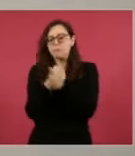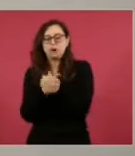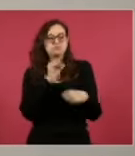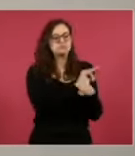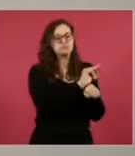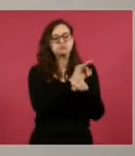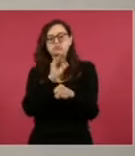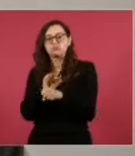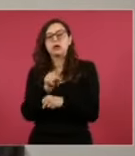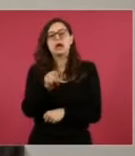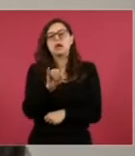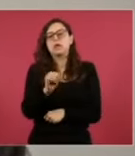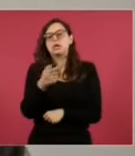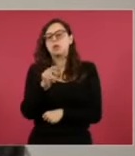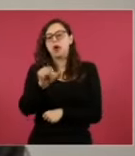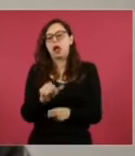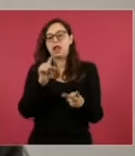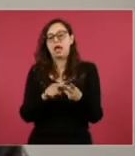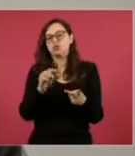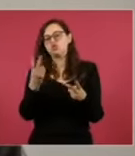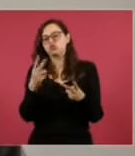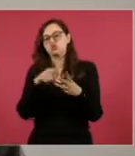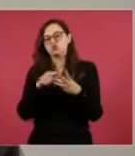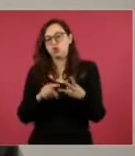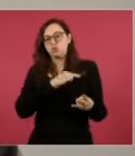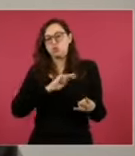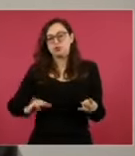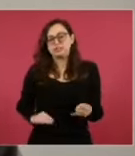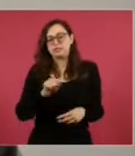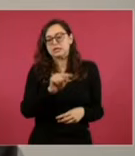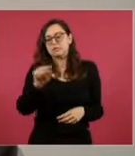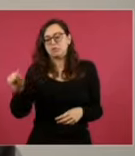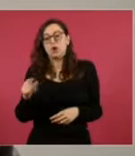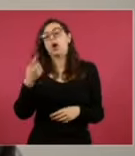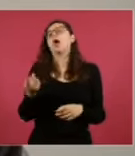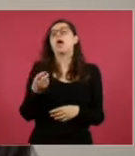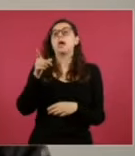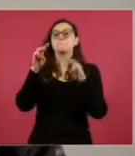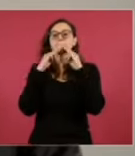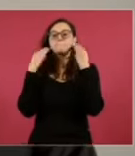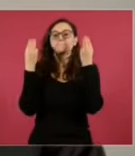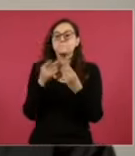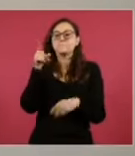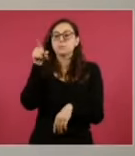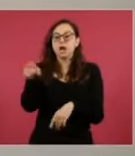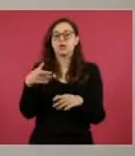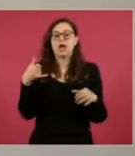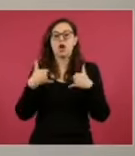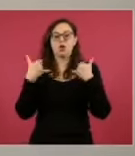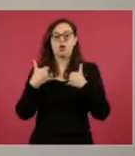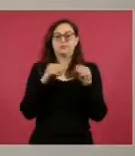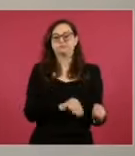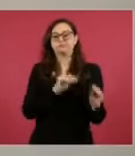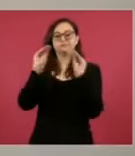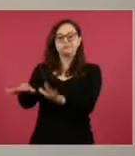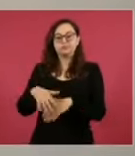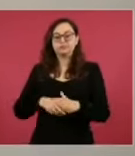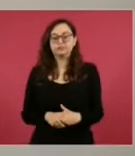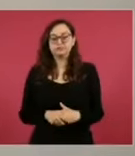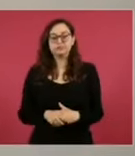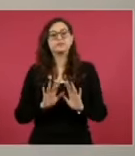sucedida solo a policías locales de Iguala, Cocula y Huitzuco, quienes entregaron a los estudiantes masacrados a uno de los carteles que se disputaban el control de las drogas de esa ciudad.